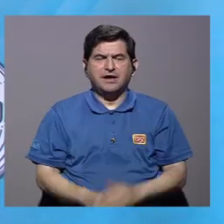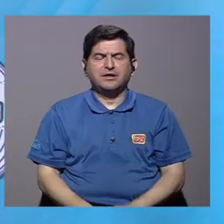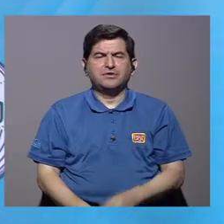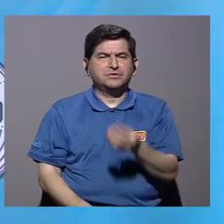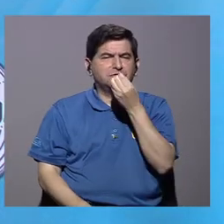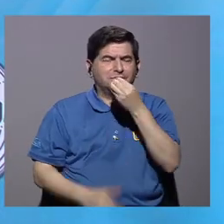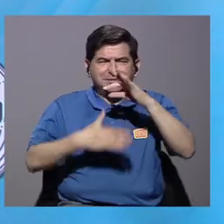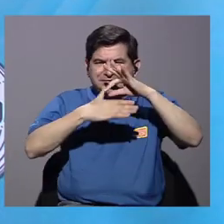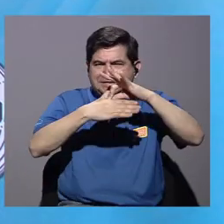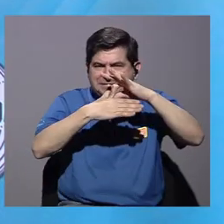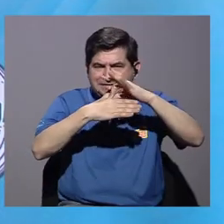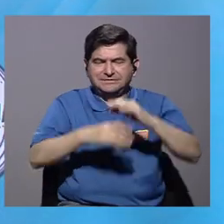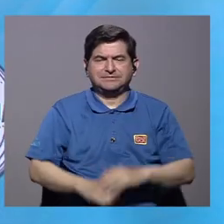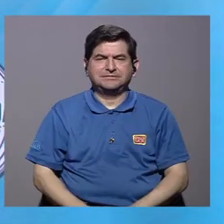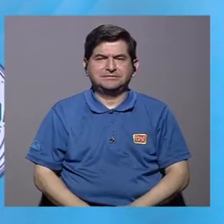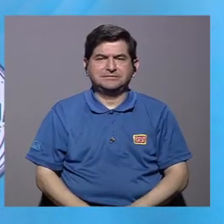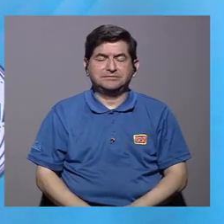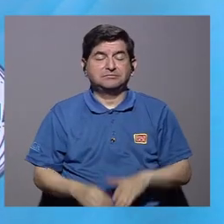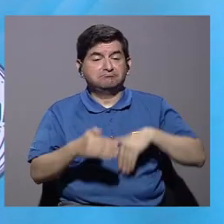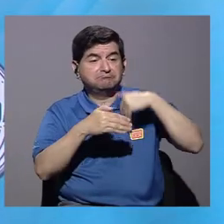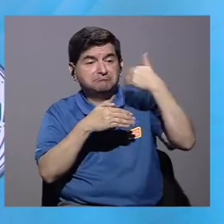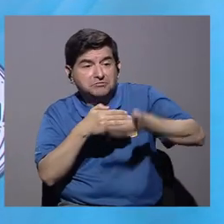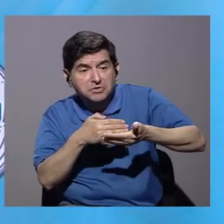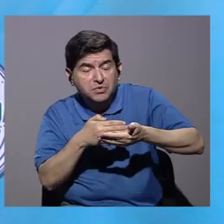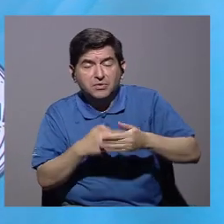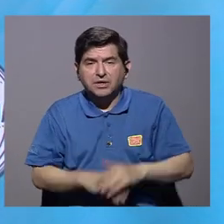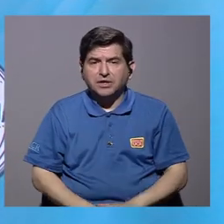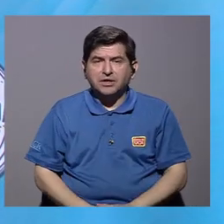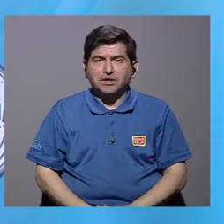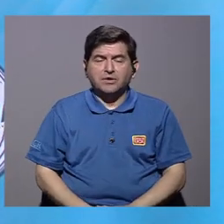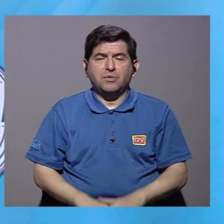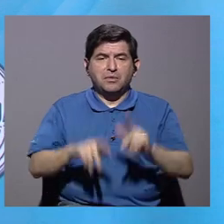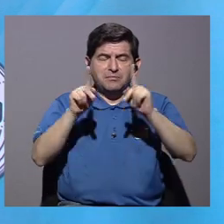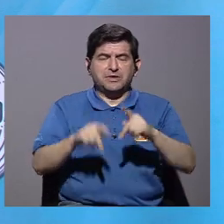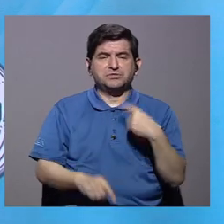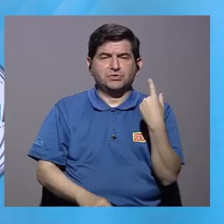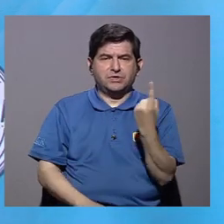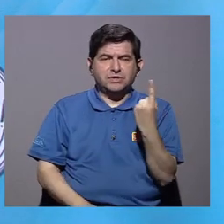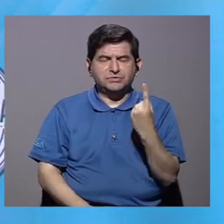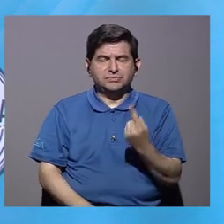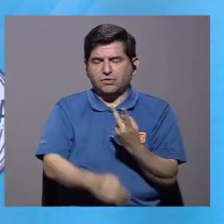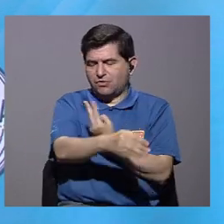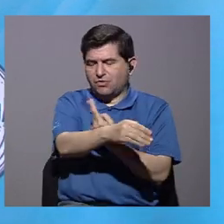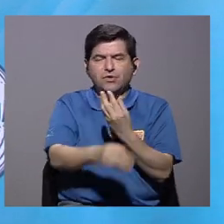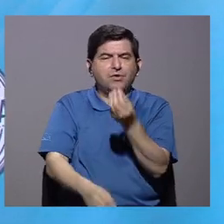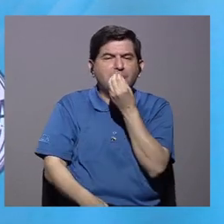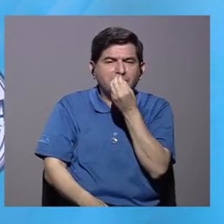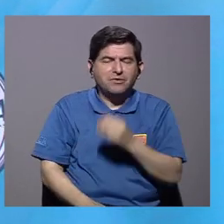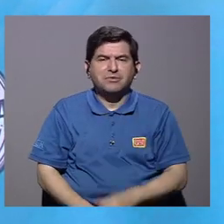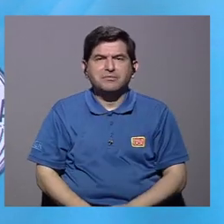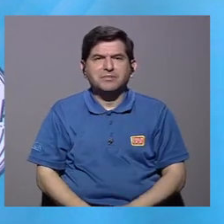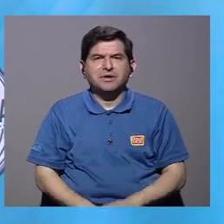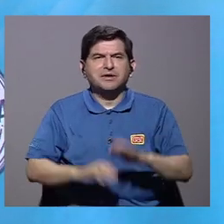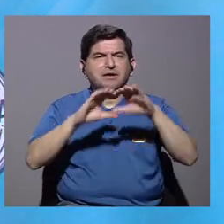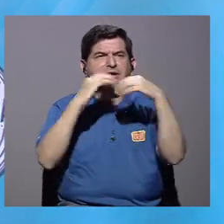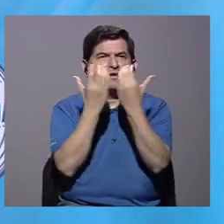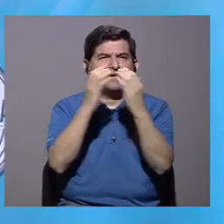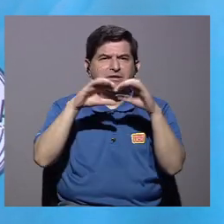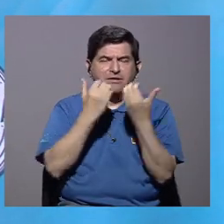Y de ahí en fuera está lo que es el vegetarianismo, que se clasificaron como un 4%.